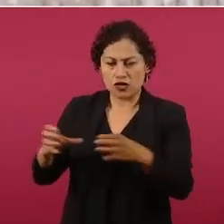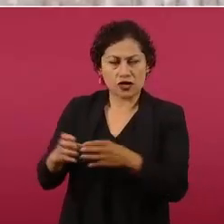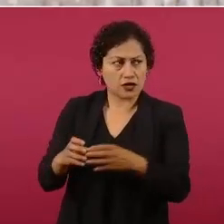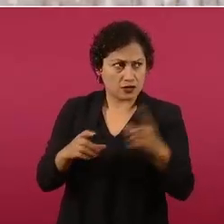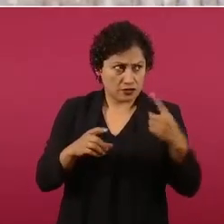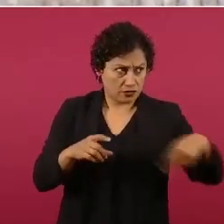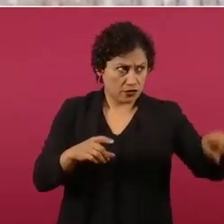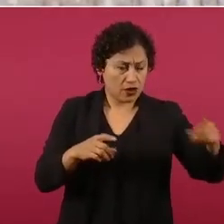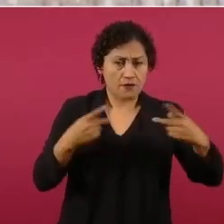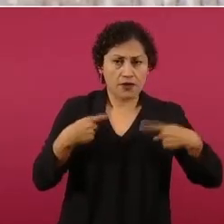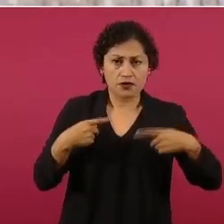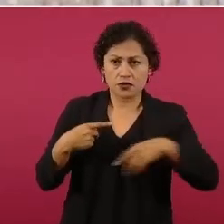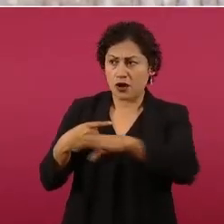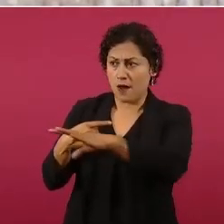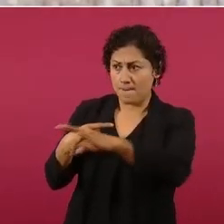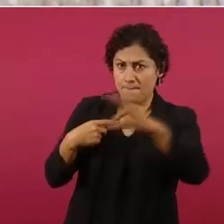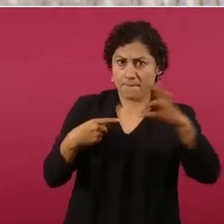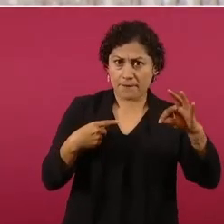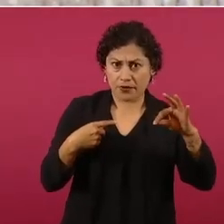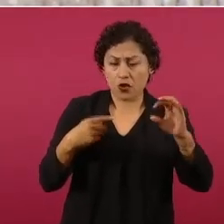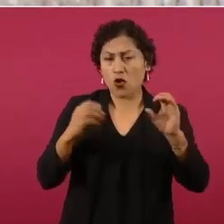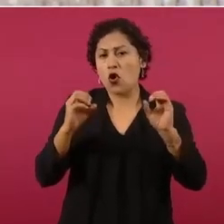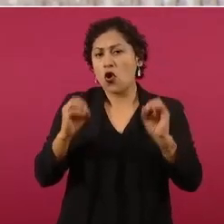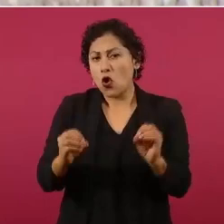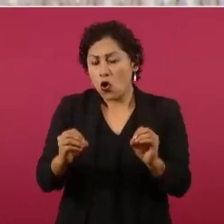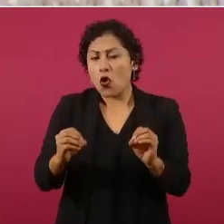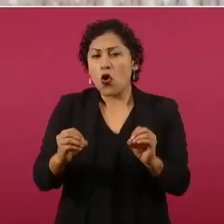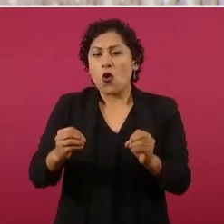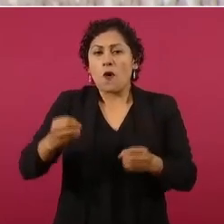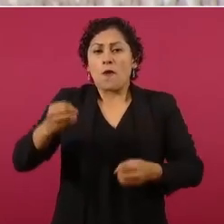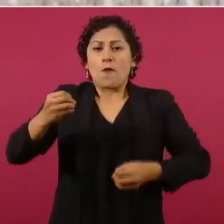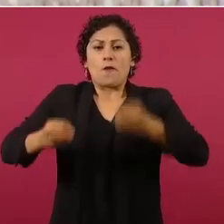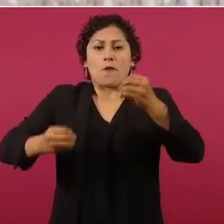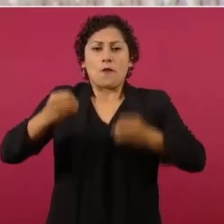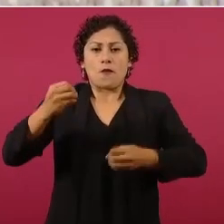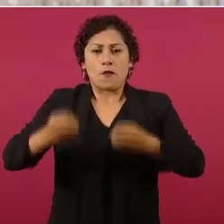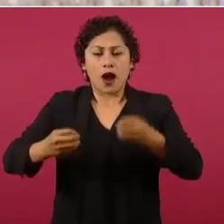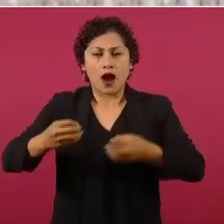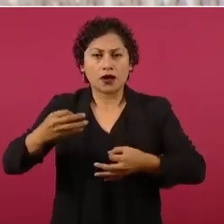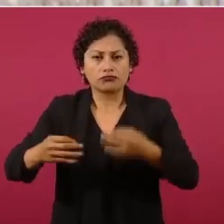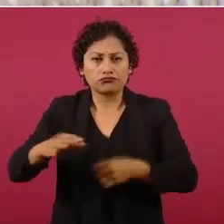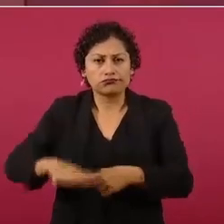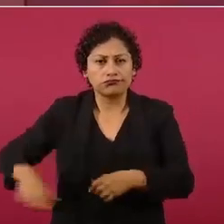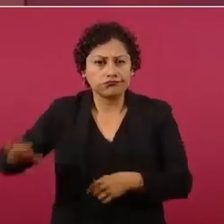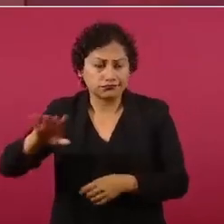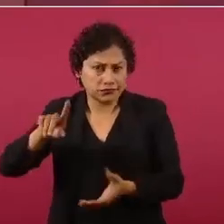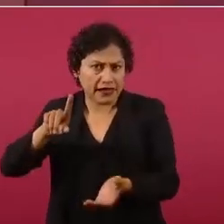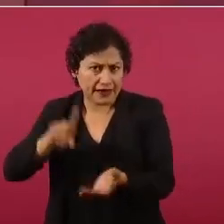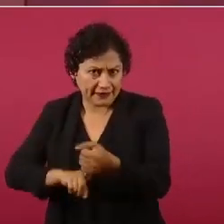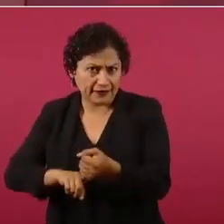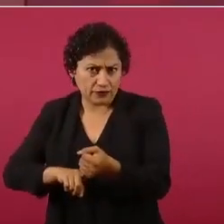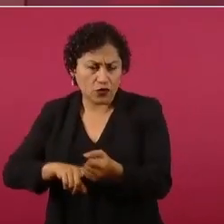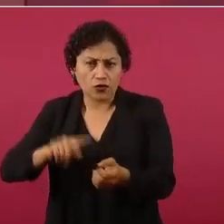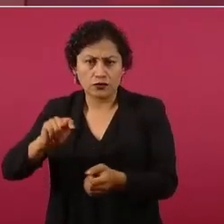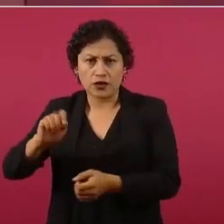los magistrados del Tribunal Electoral? ¿Por qué los va a elegir la cúpula partidista